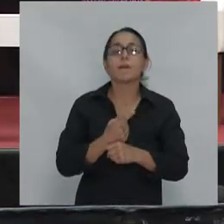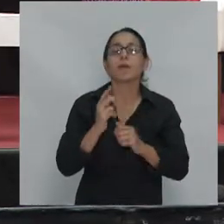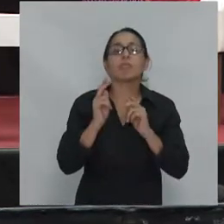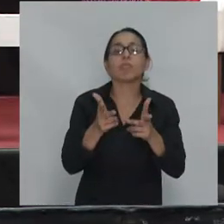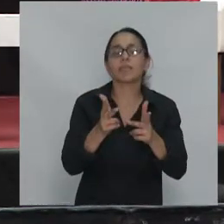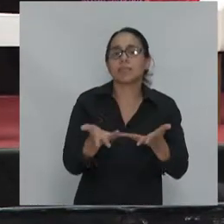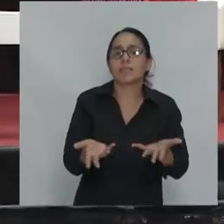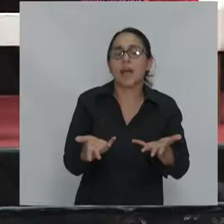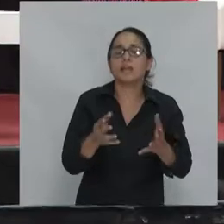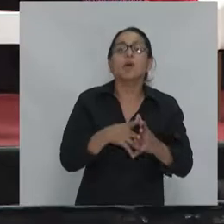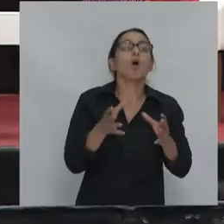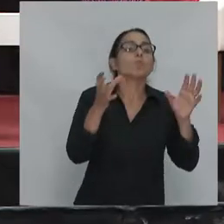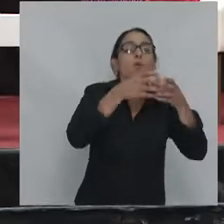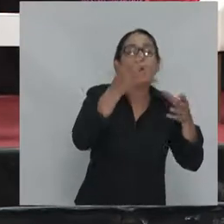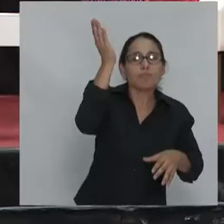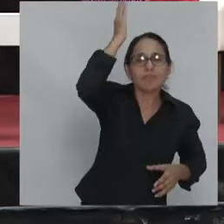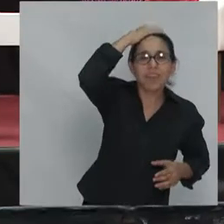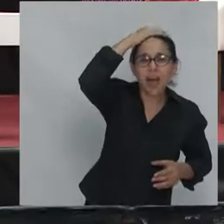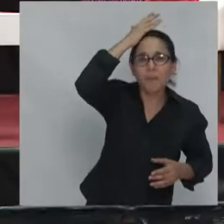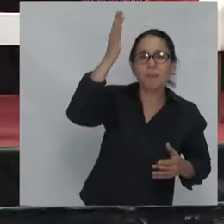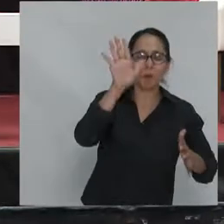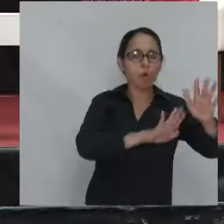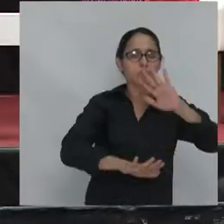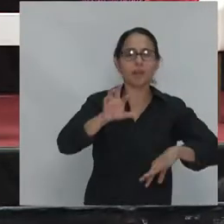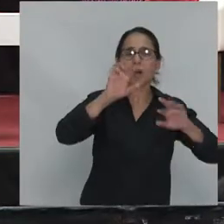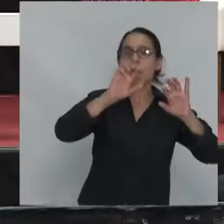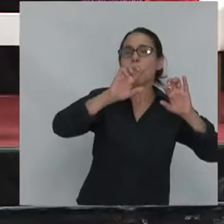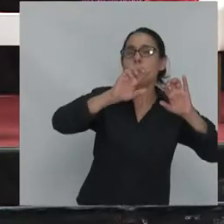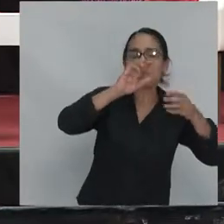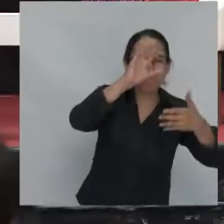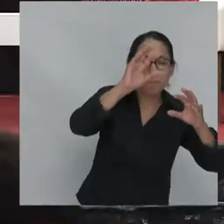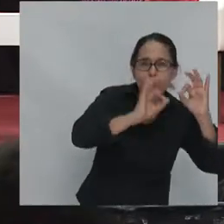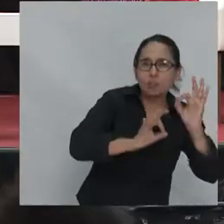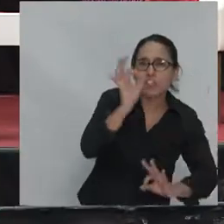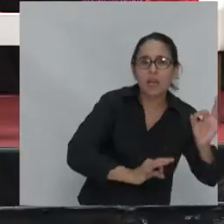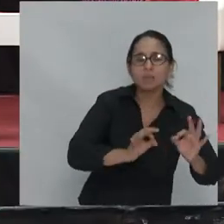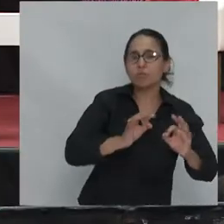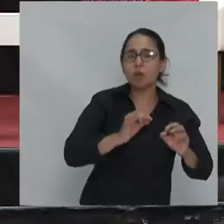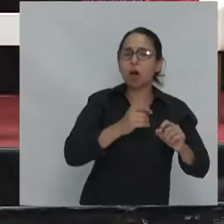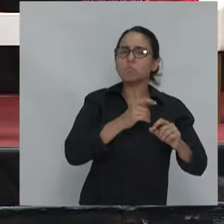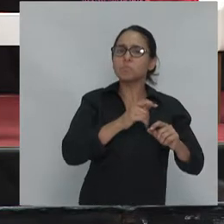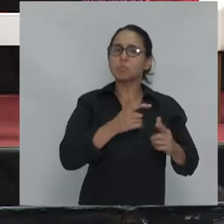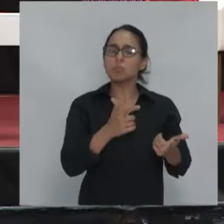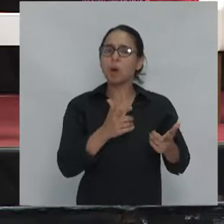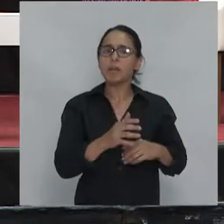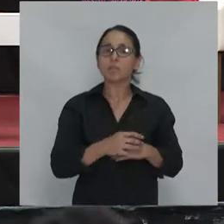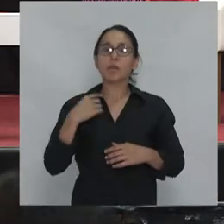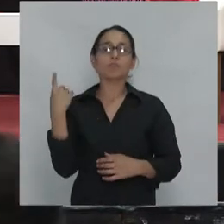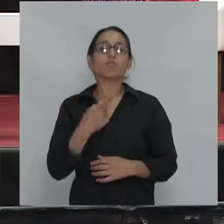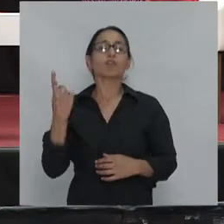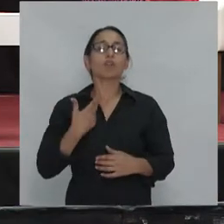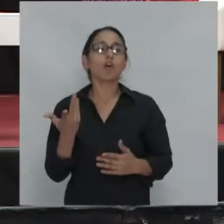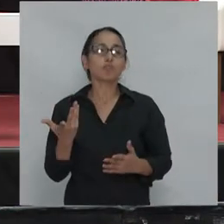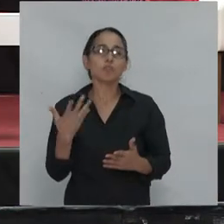tiene un proyecto un esquema un concepto nosotros en el instituto tratamos de estudiar